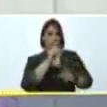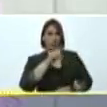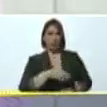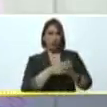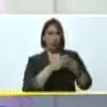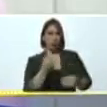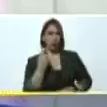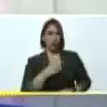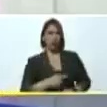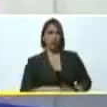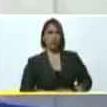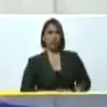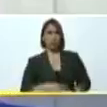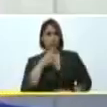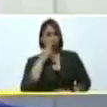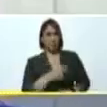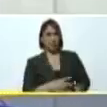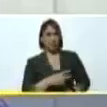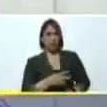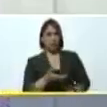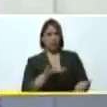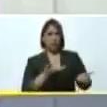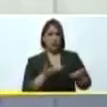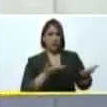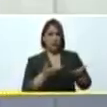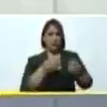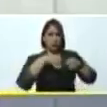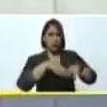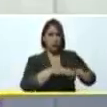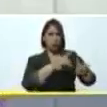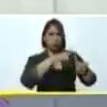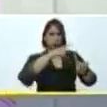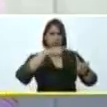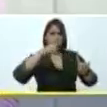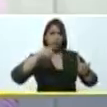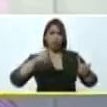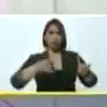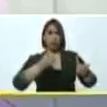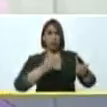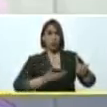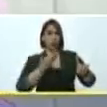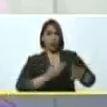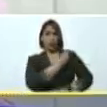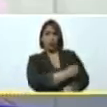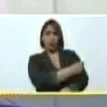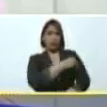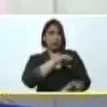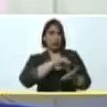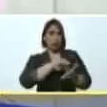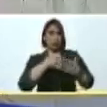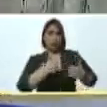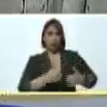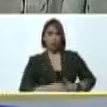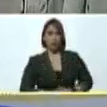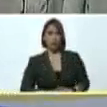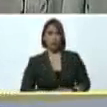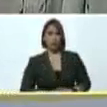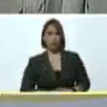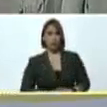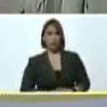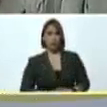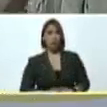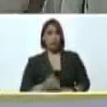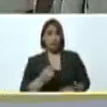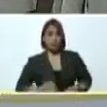tiene que ver con el servicio del fluido eléctrico esencial obviamente para un centro de salud así que usted está